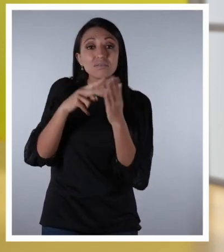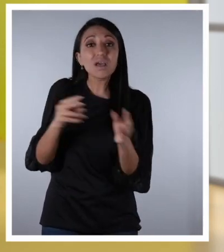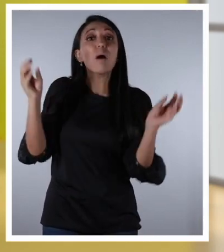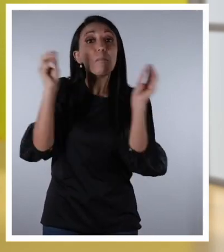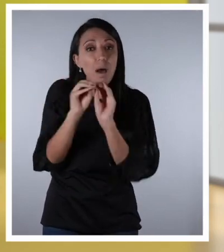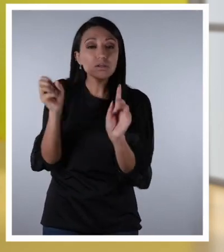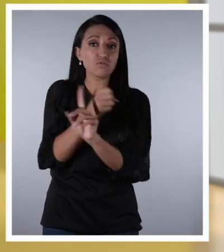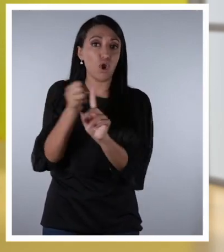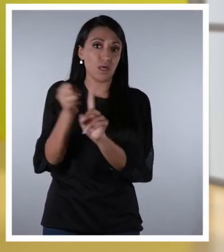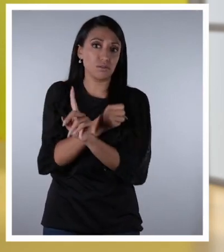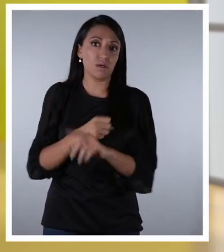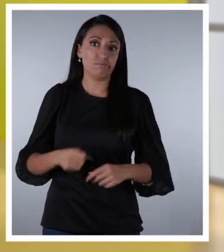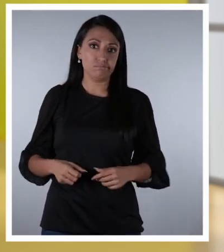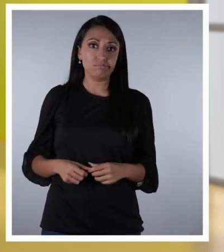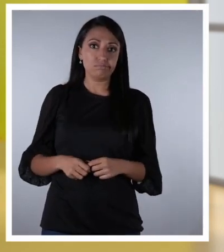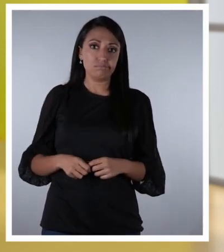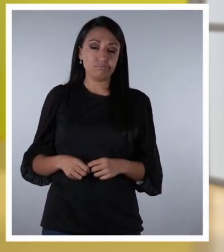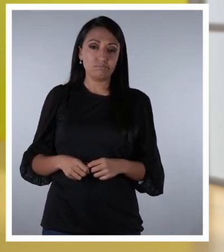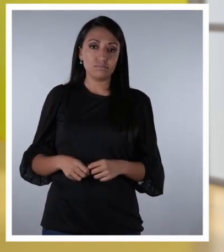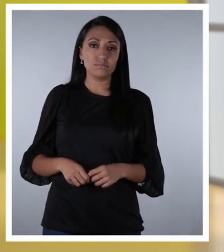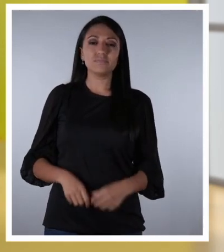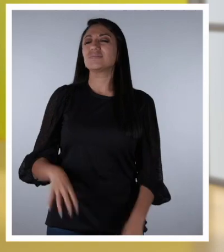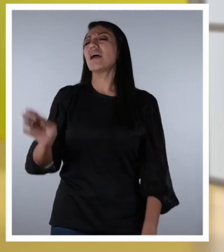genera más violencia